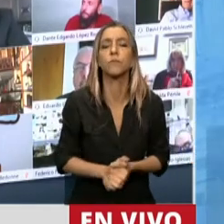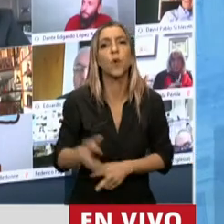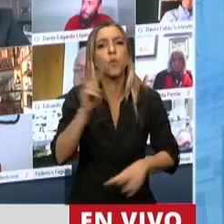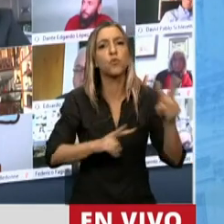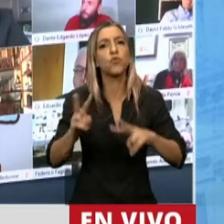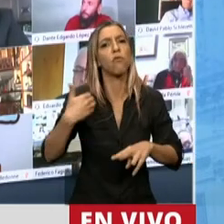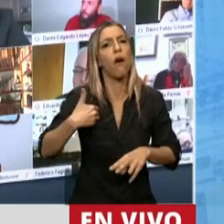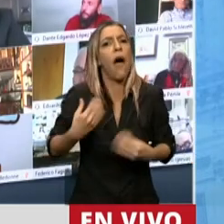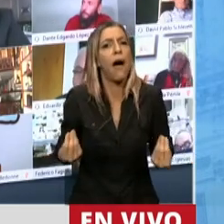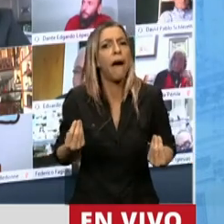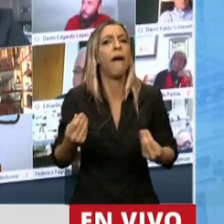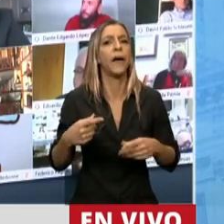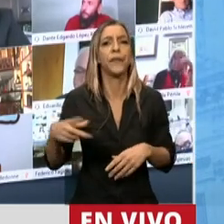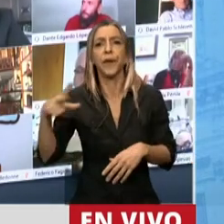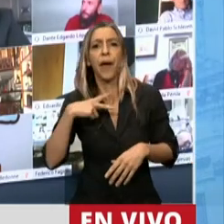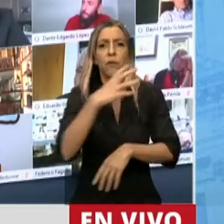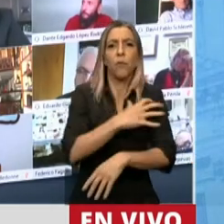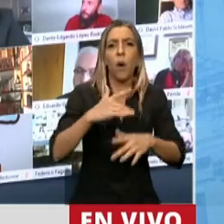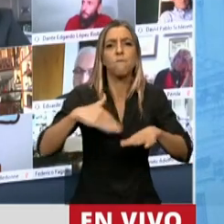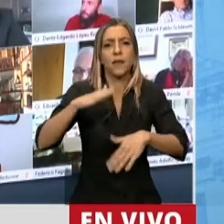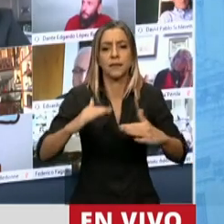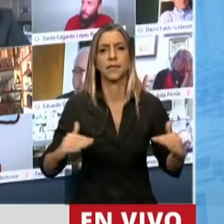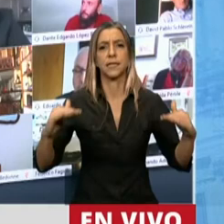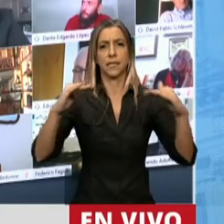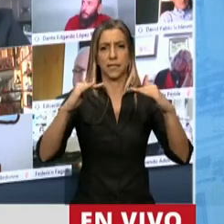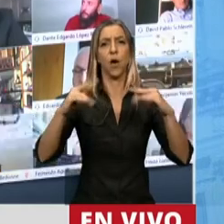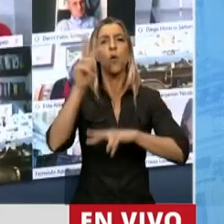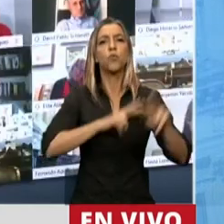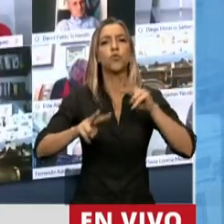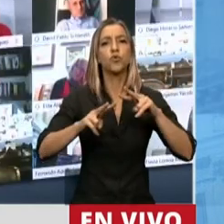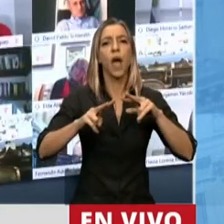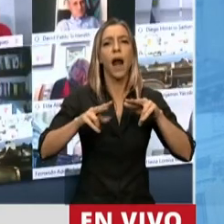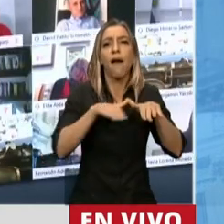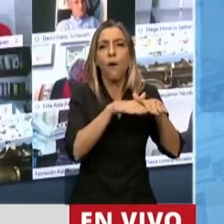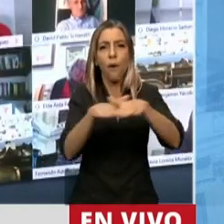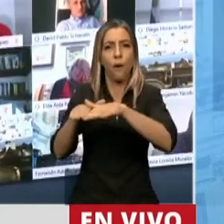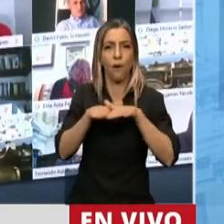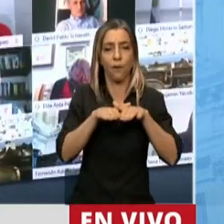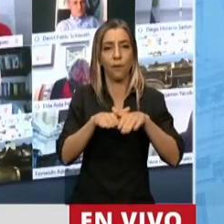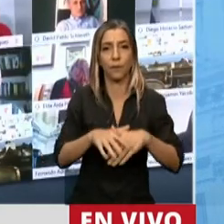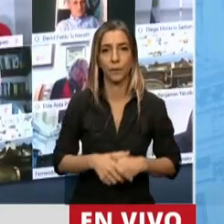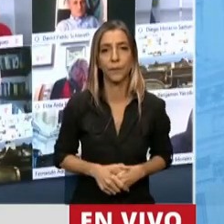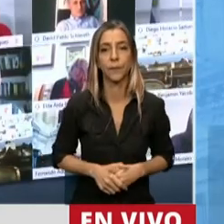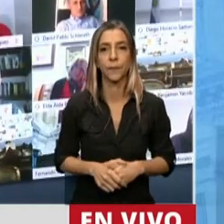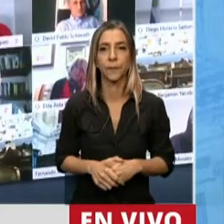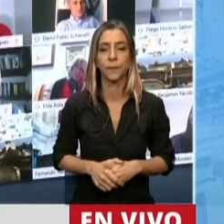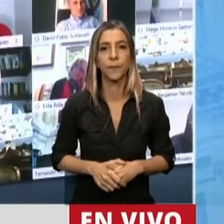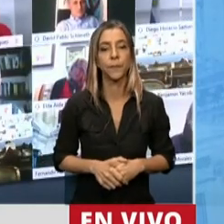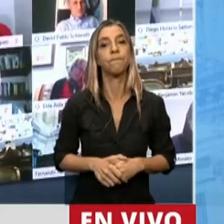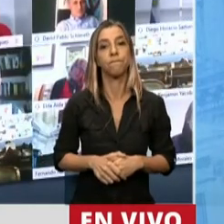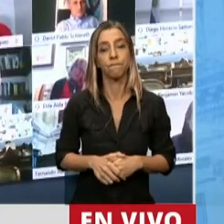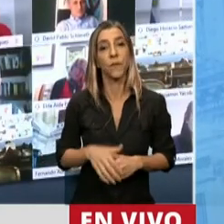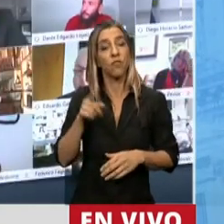distribución de la riqueza, la equidad social, el equilibrio social pudiera concretarse. El